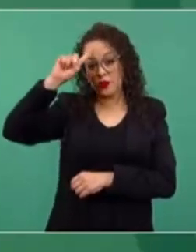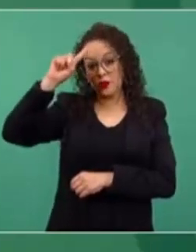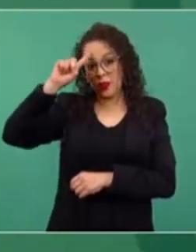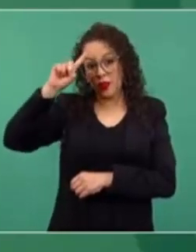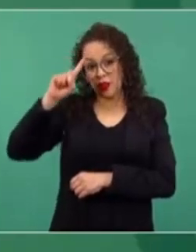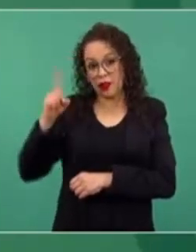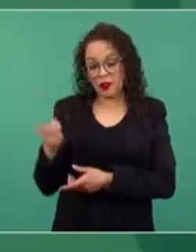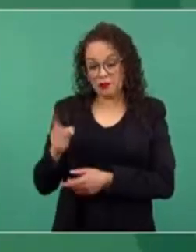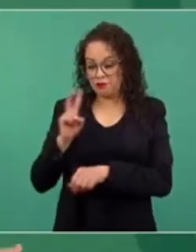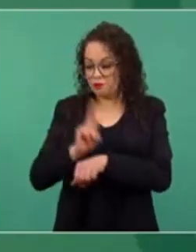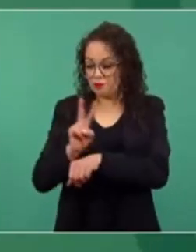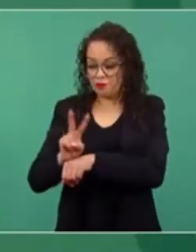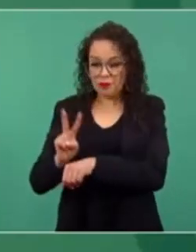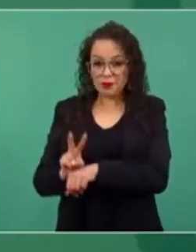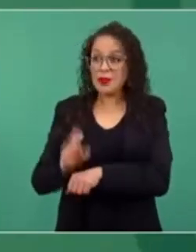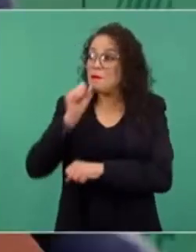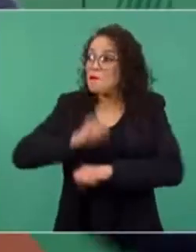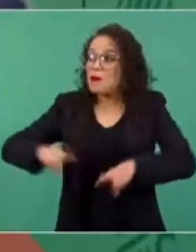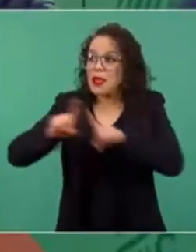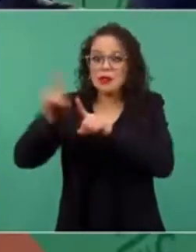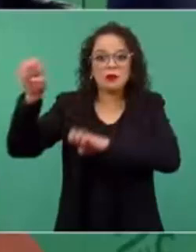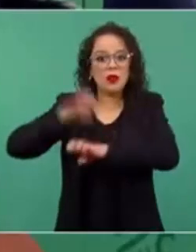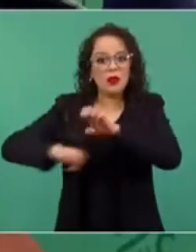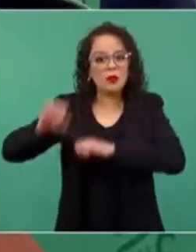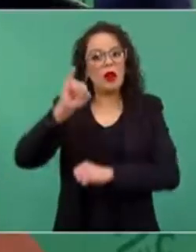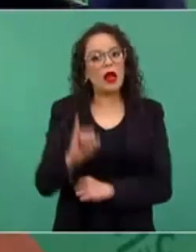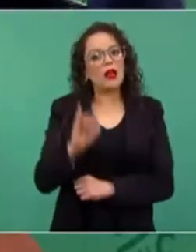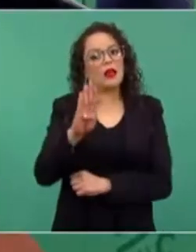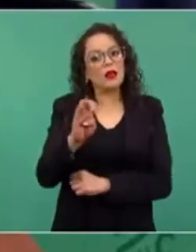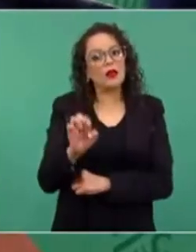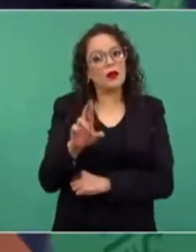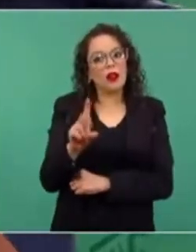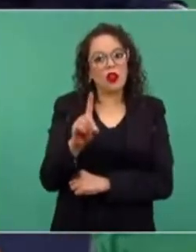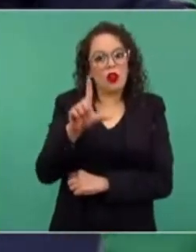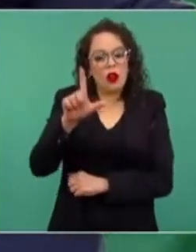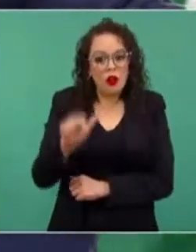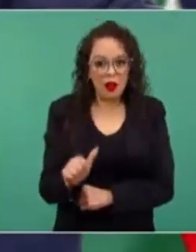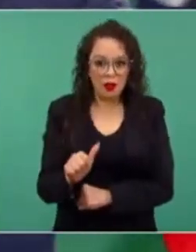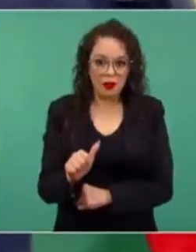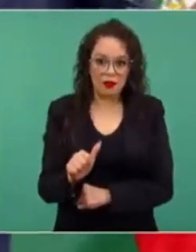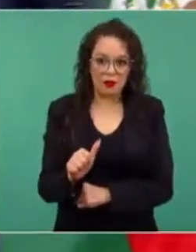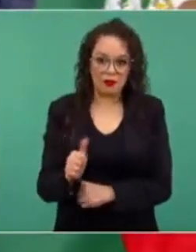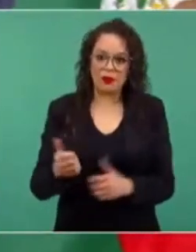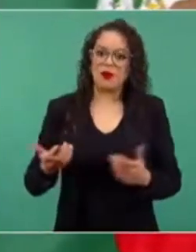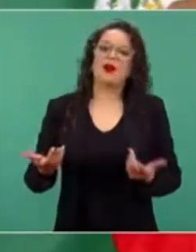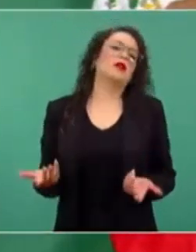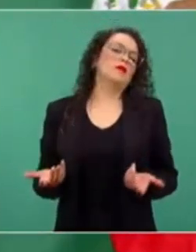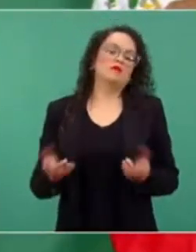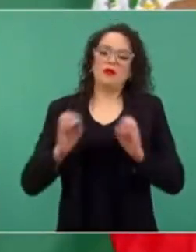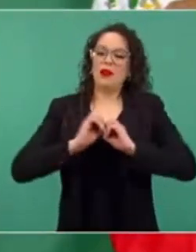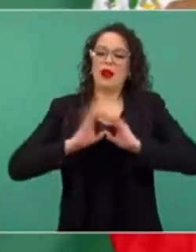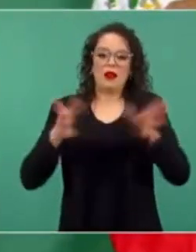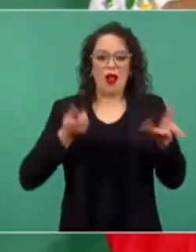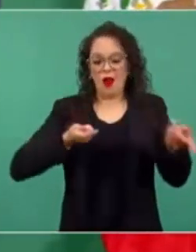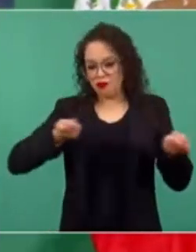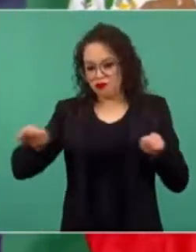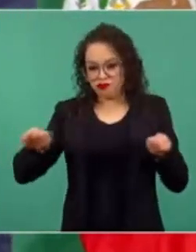Entonces, así dominan todo el mercado